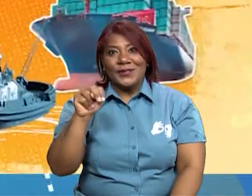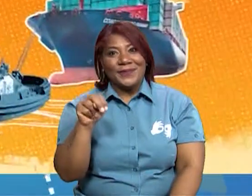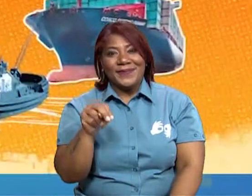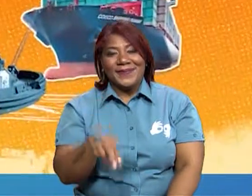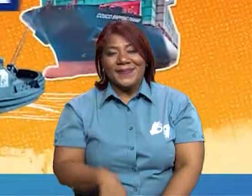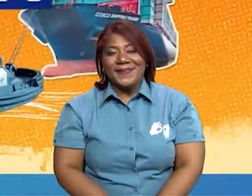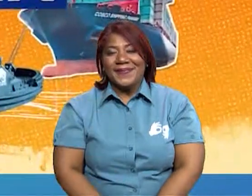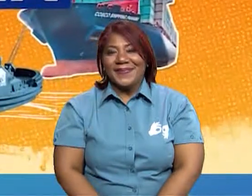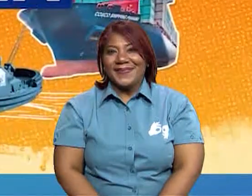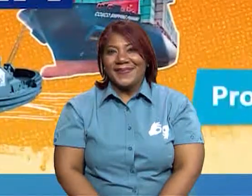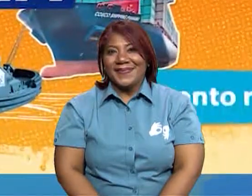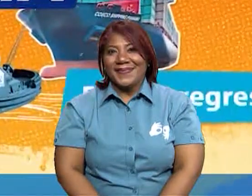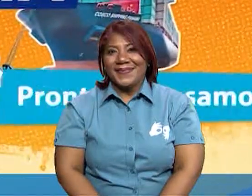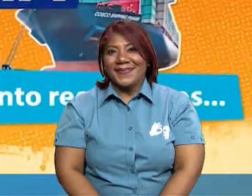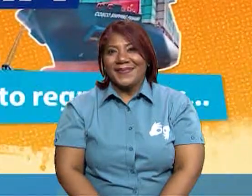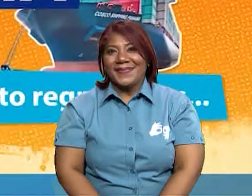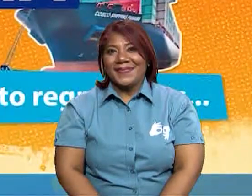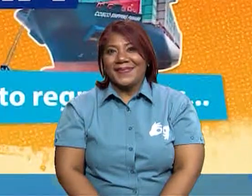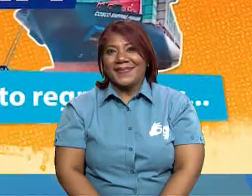Pronto regresamos.